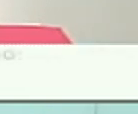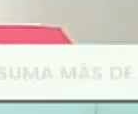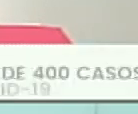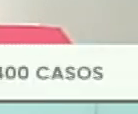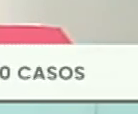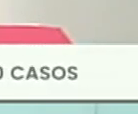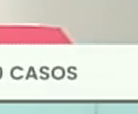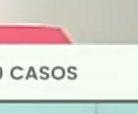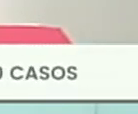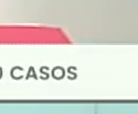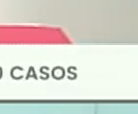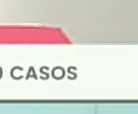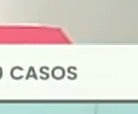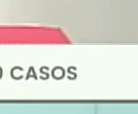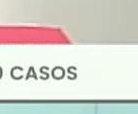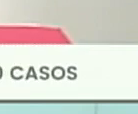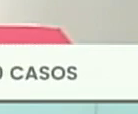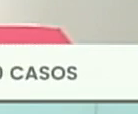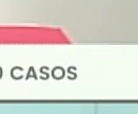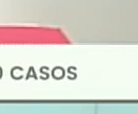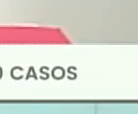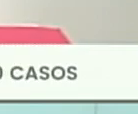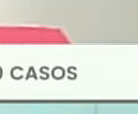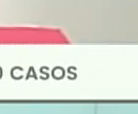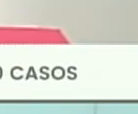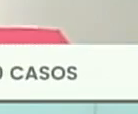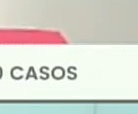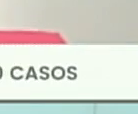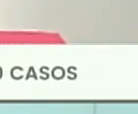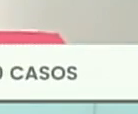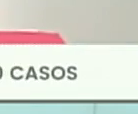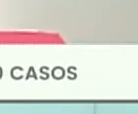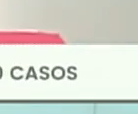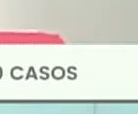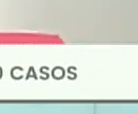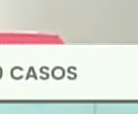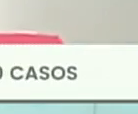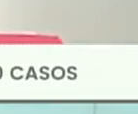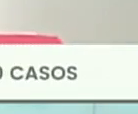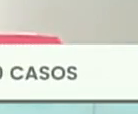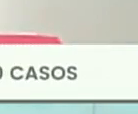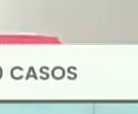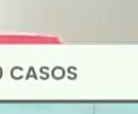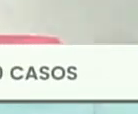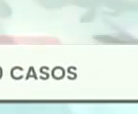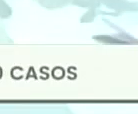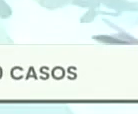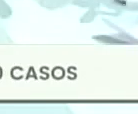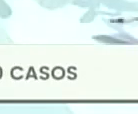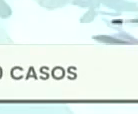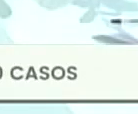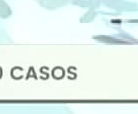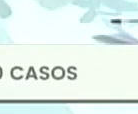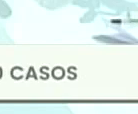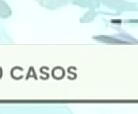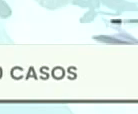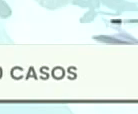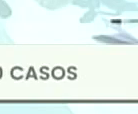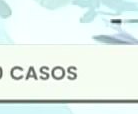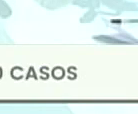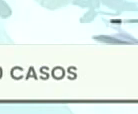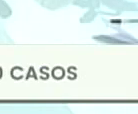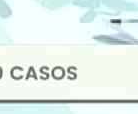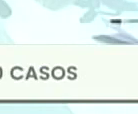tomar todas las medidas de prevención nosotros tenemos que hacer esfuerzos en una campaña comunicacional para que la gente conozca lo que es el